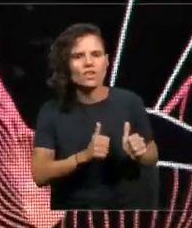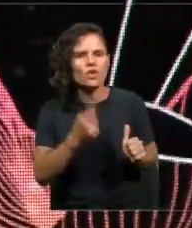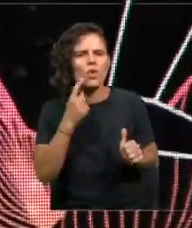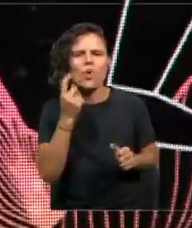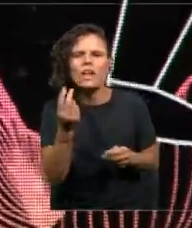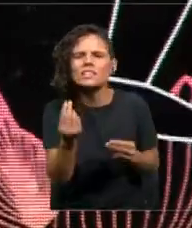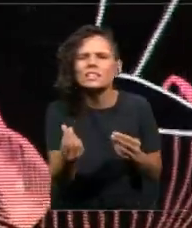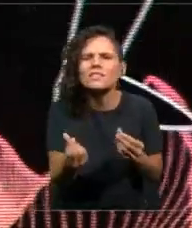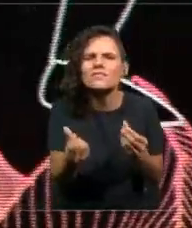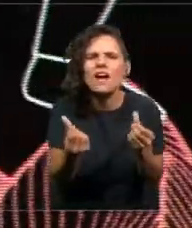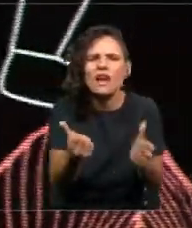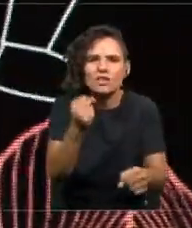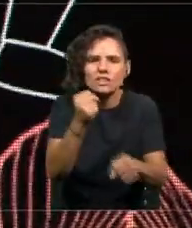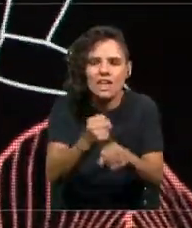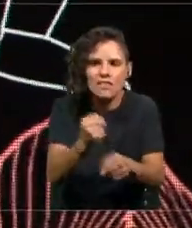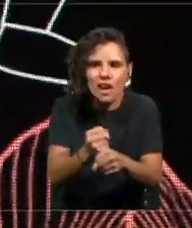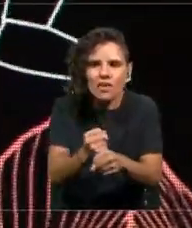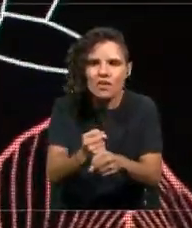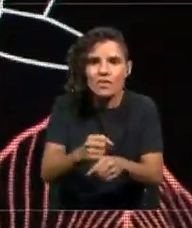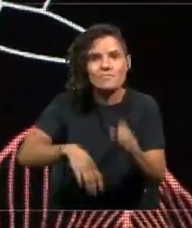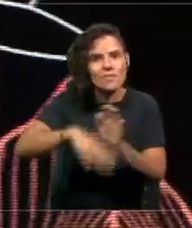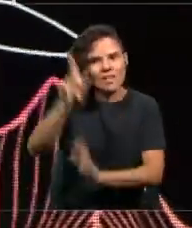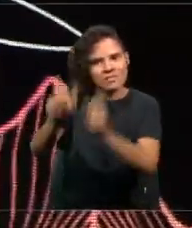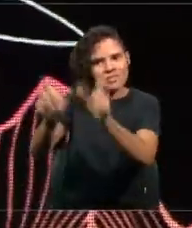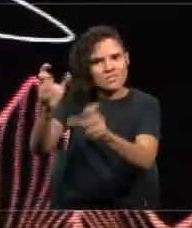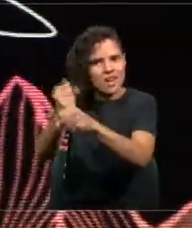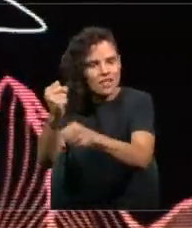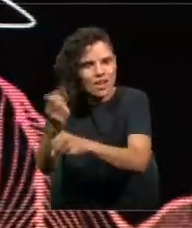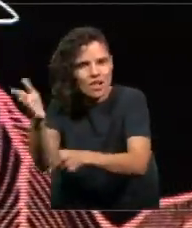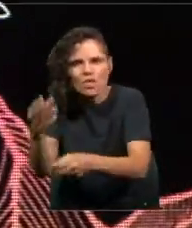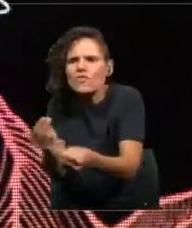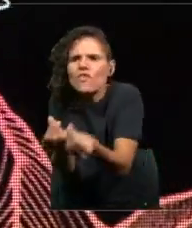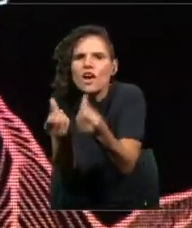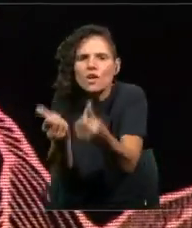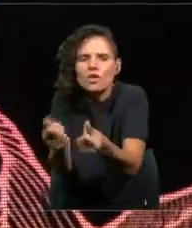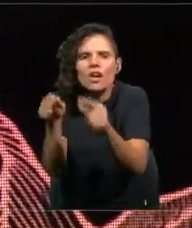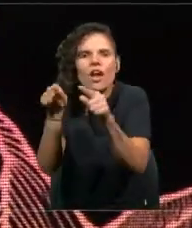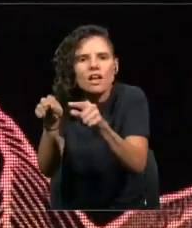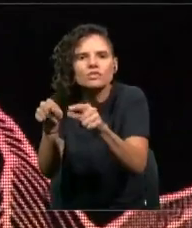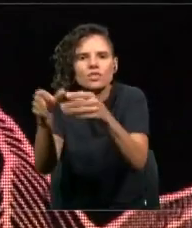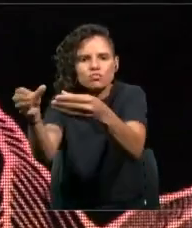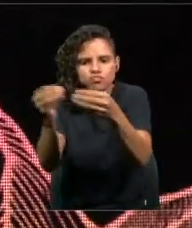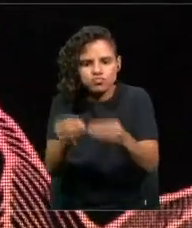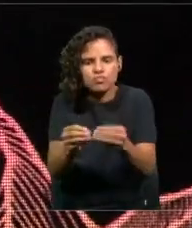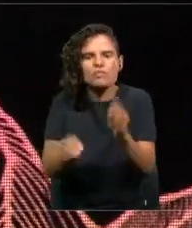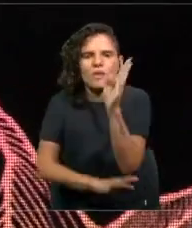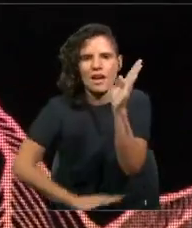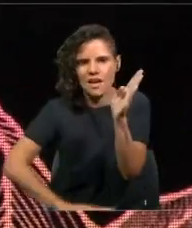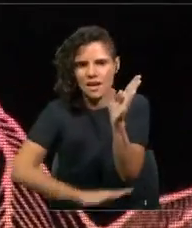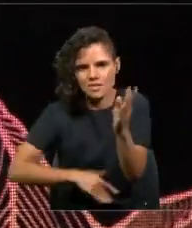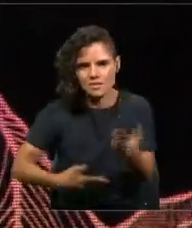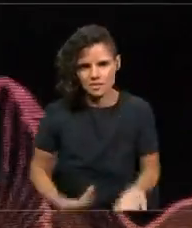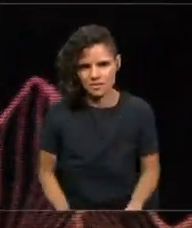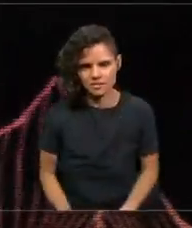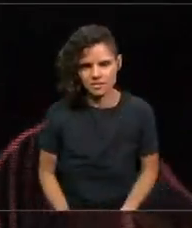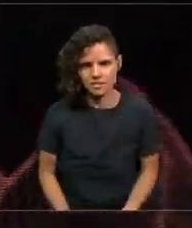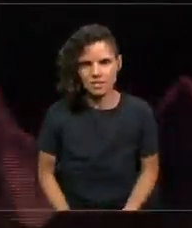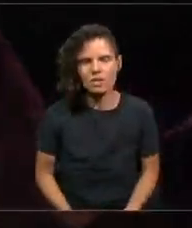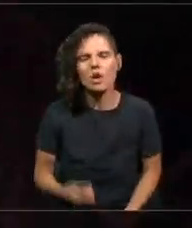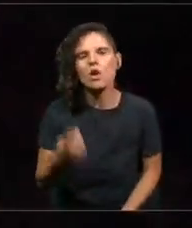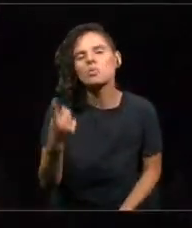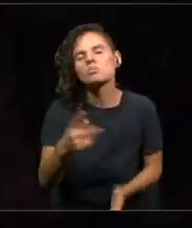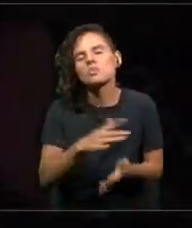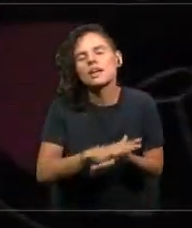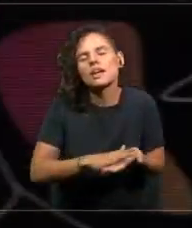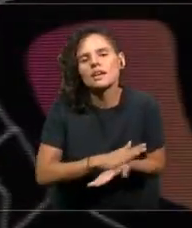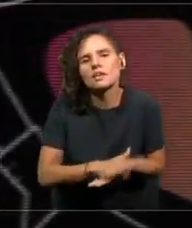del trabajo y los trabajadores como un elemento esencial. Un ejemplo gráfico de aquello